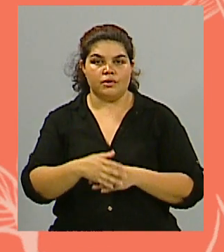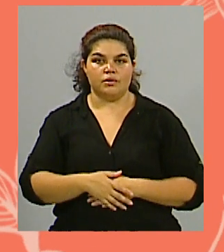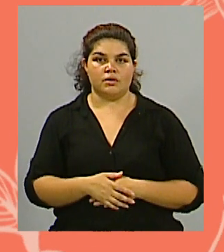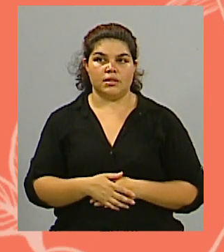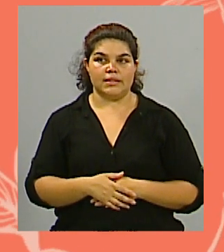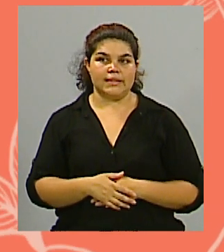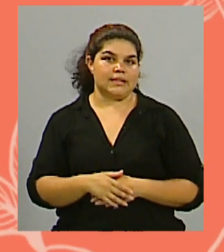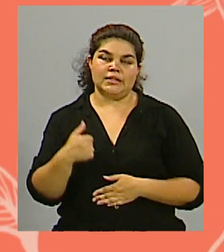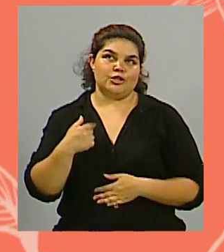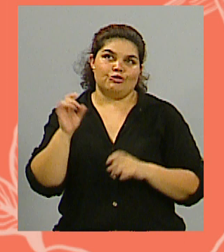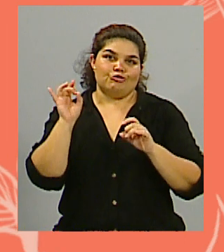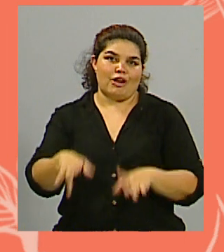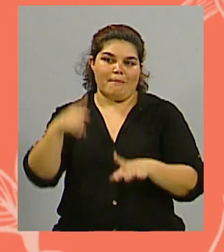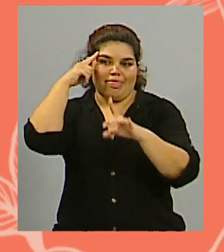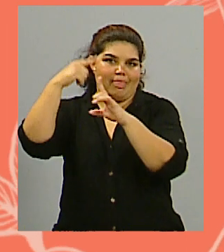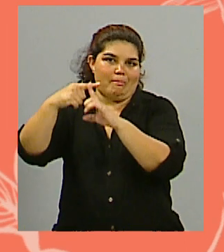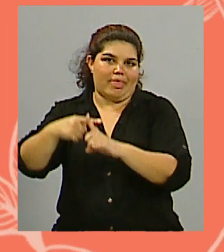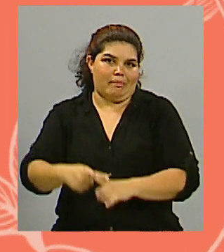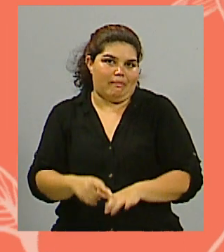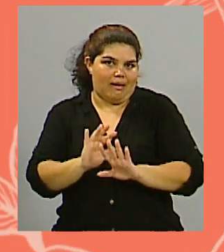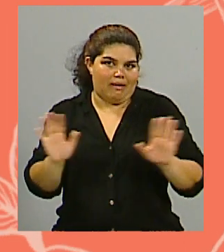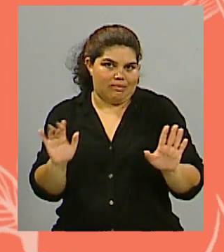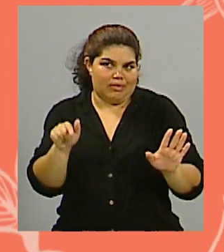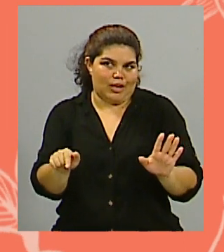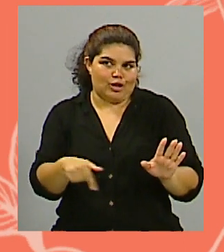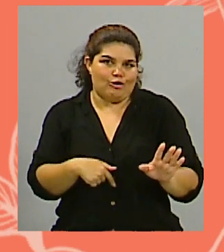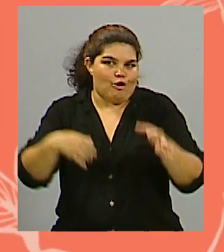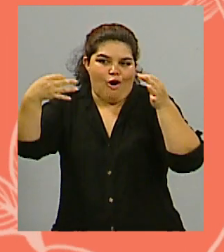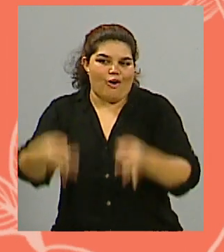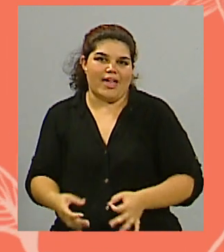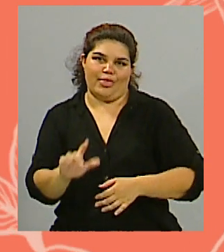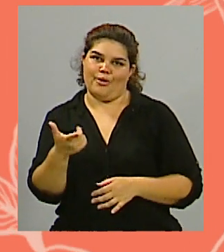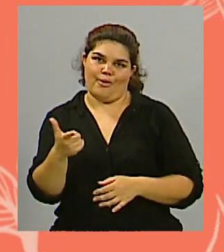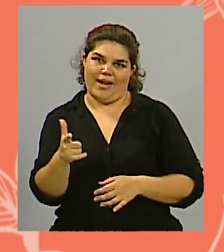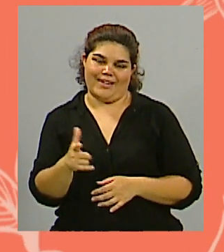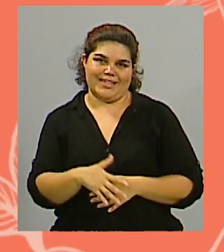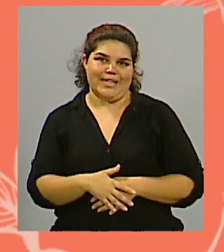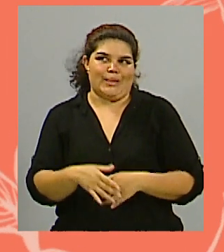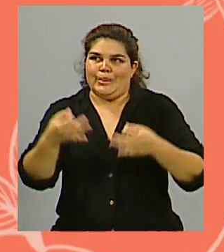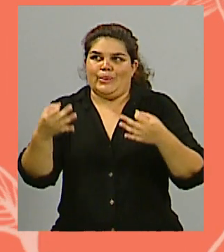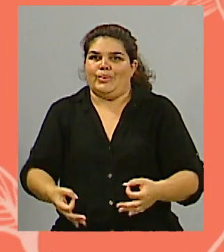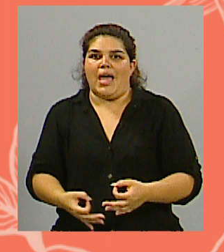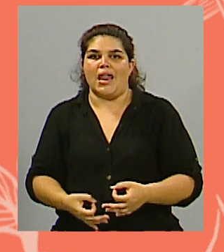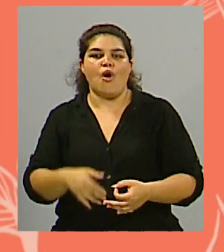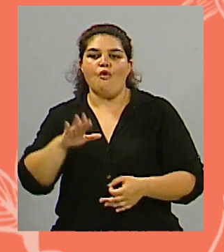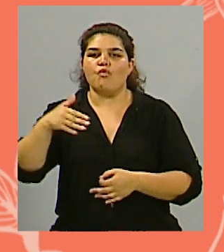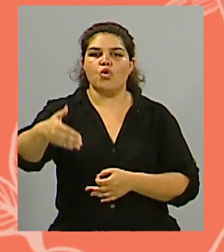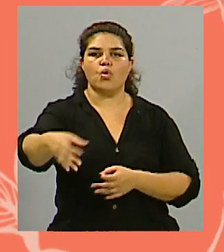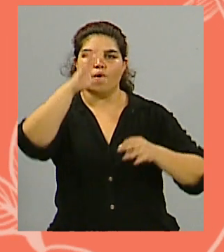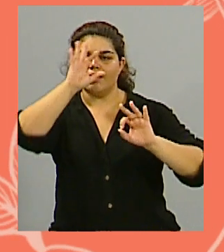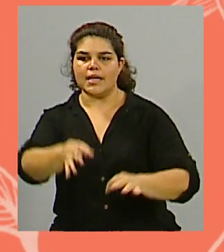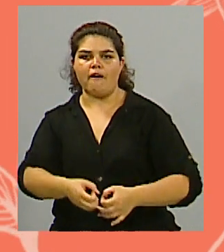metafísico que otra cosa, porque... Nada concreto, digamos. No, no hay datos, no hay una proyección sobre,